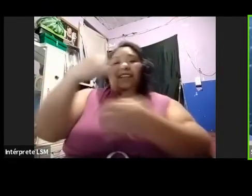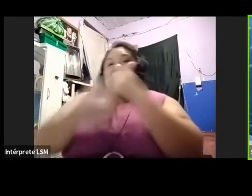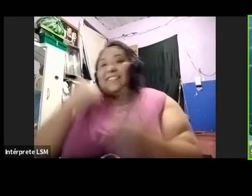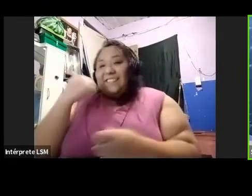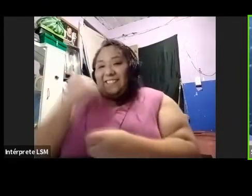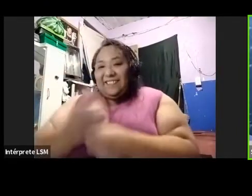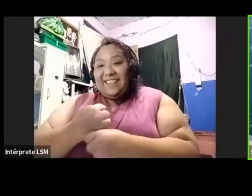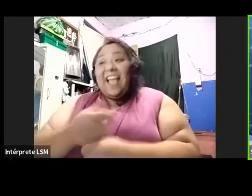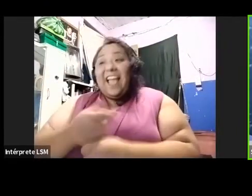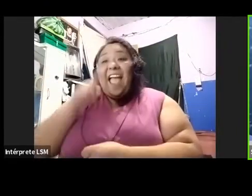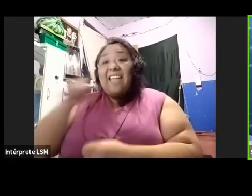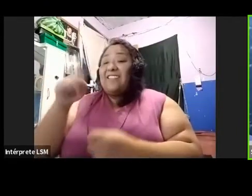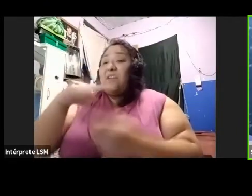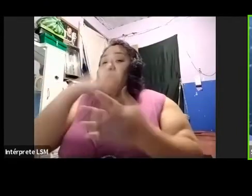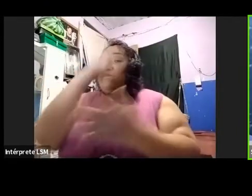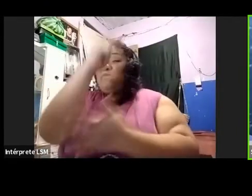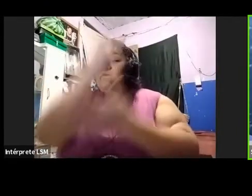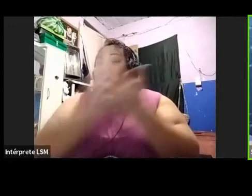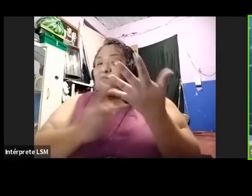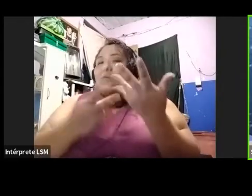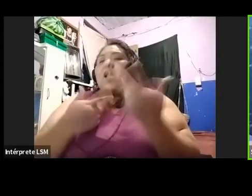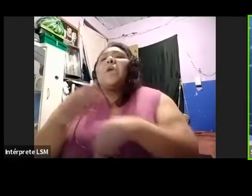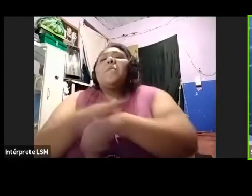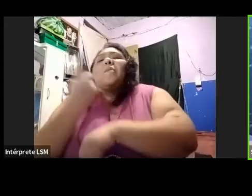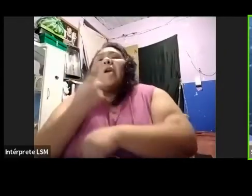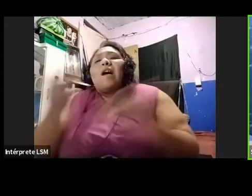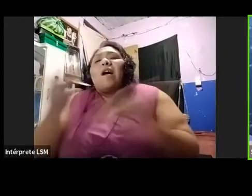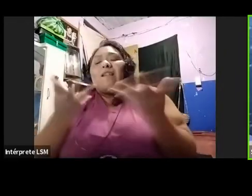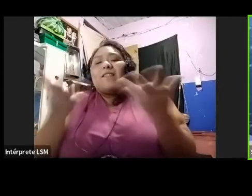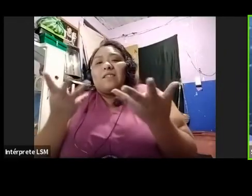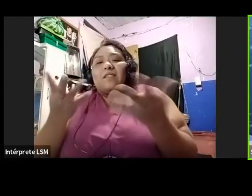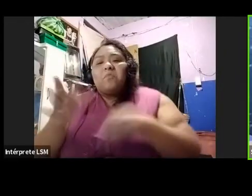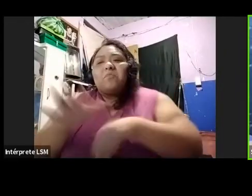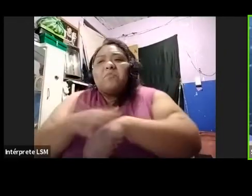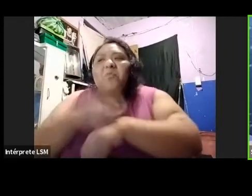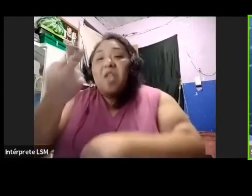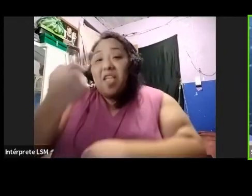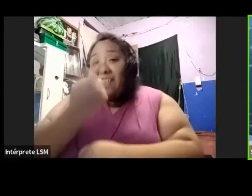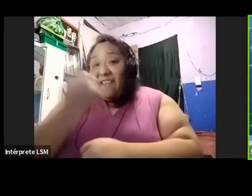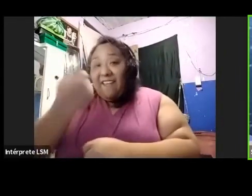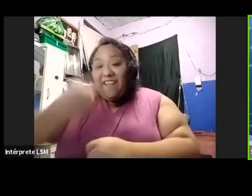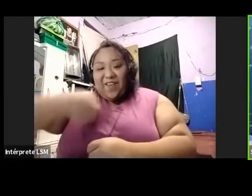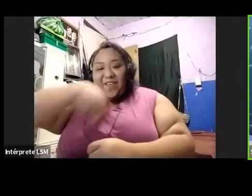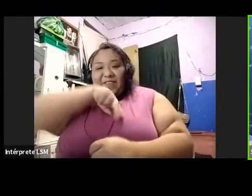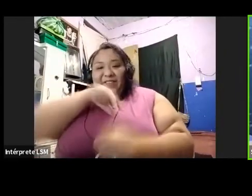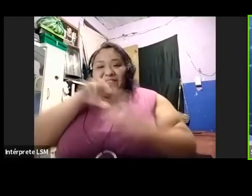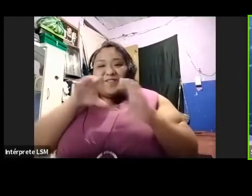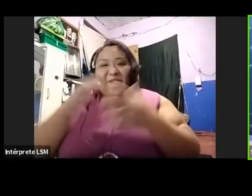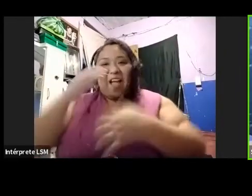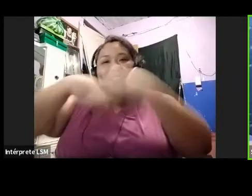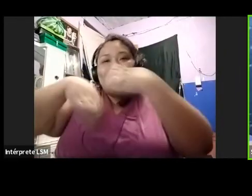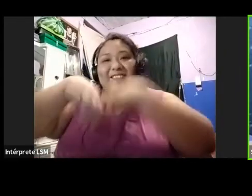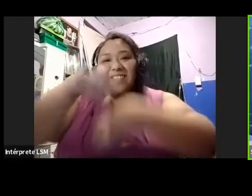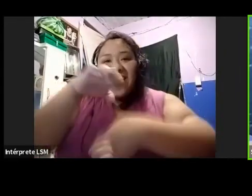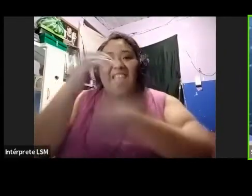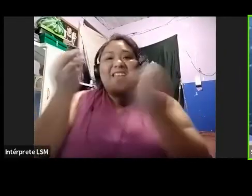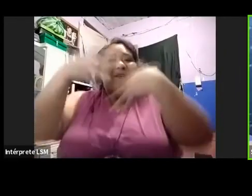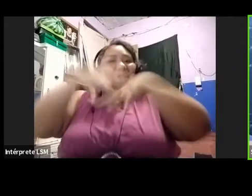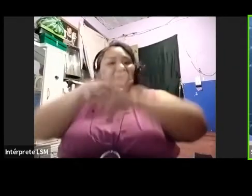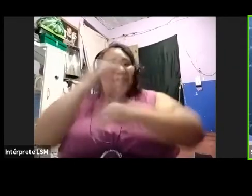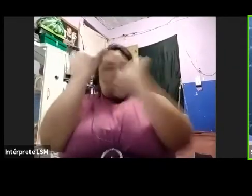programa surge justamente porque queremos conocerlos, queremos conocer a todas nuestras comunidades,